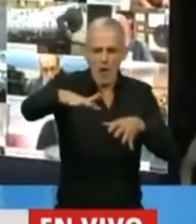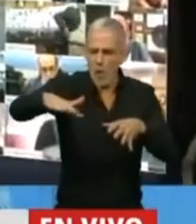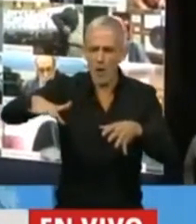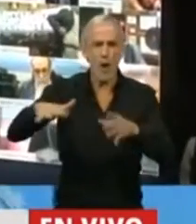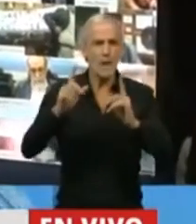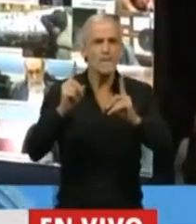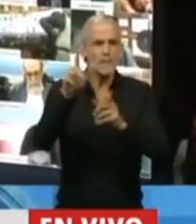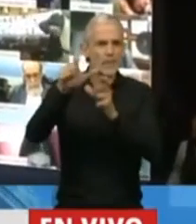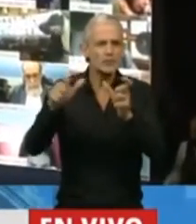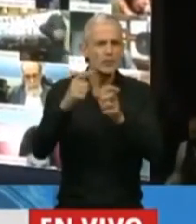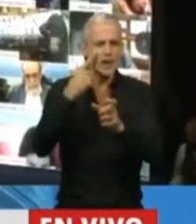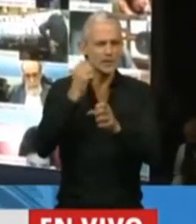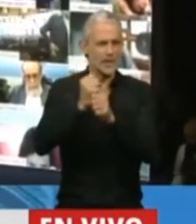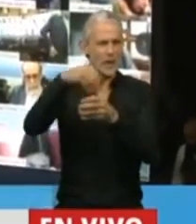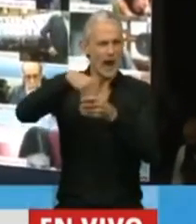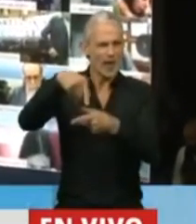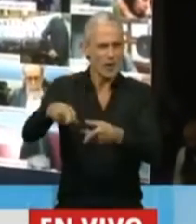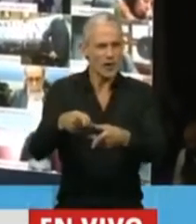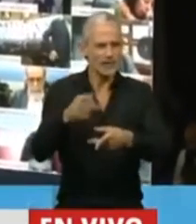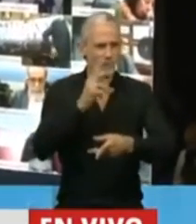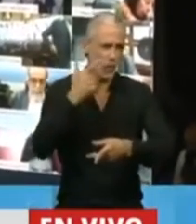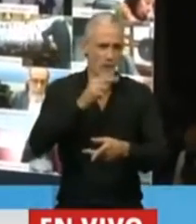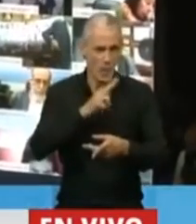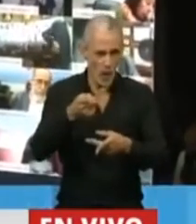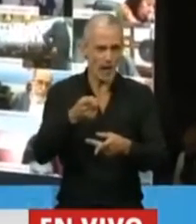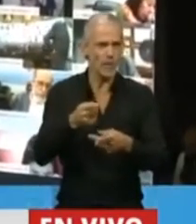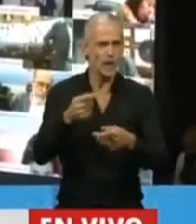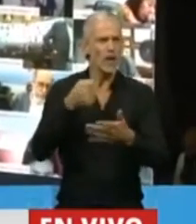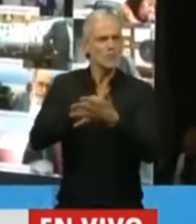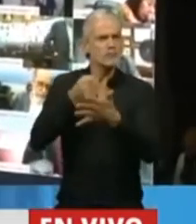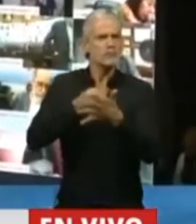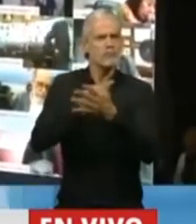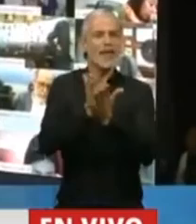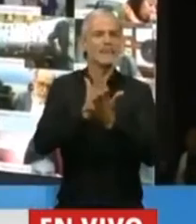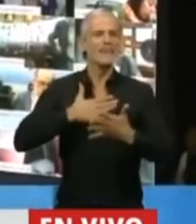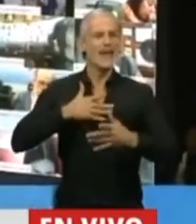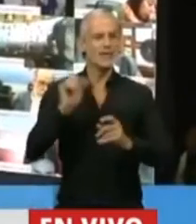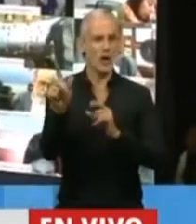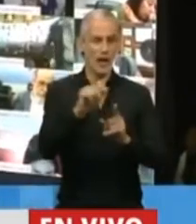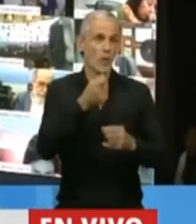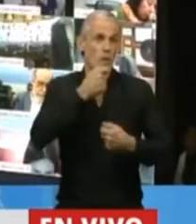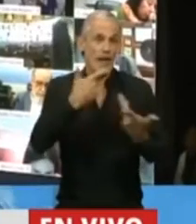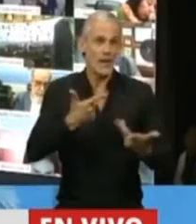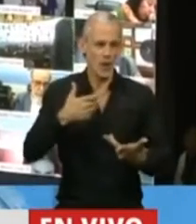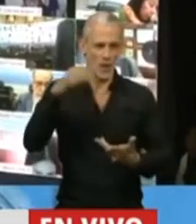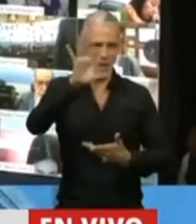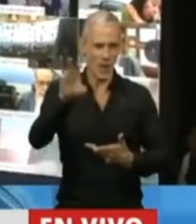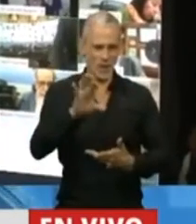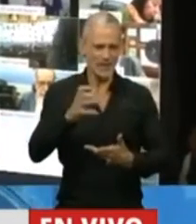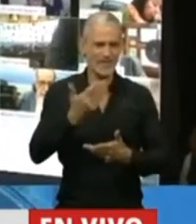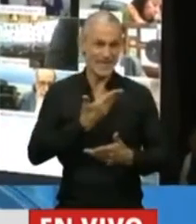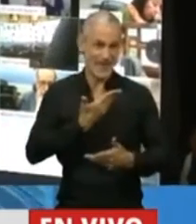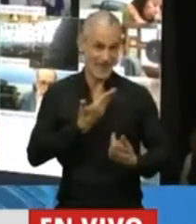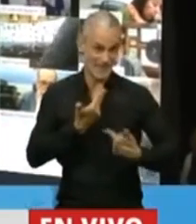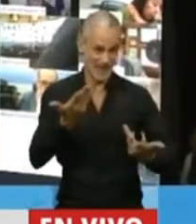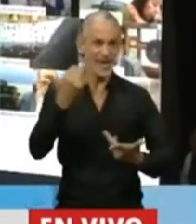propios trabajadores y trabajadoras quienes velen por sus derechos. Quiero poner el ejemplo de mi provincia, la provincia de Santa Fe,